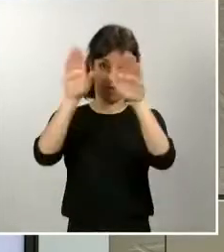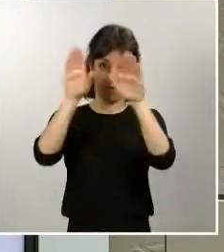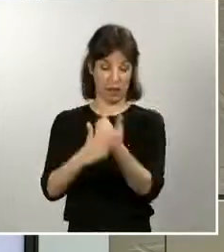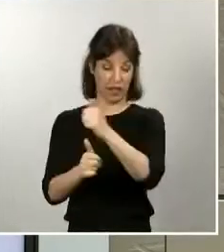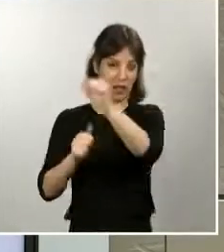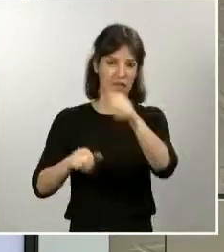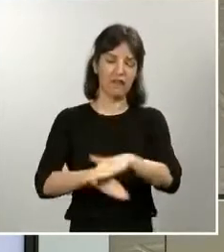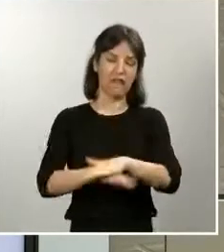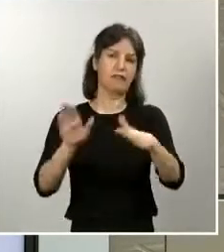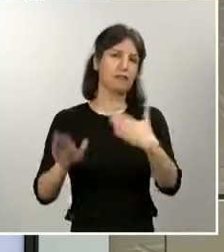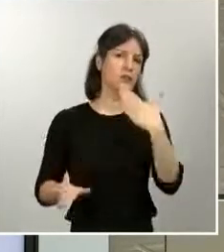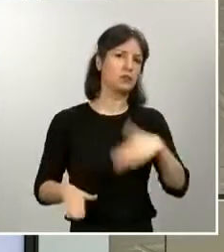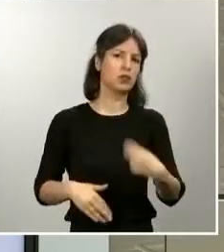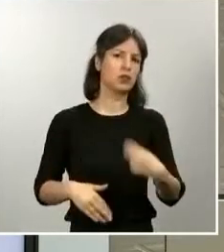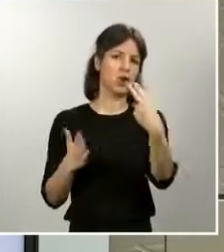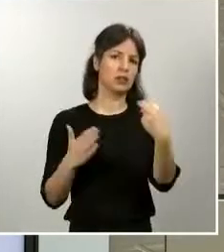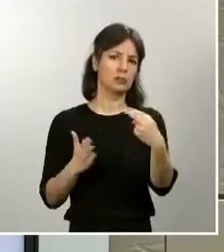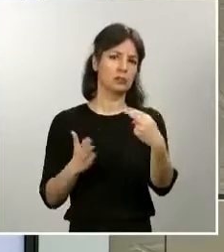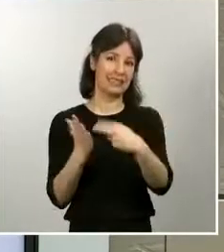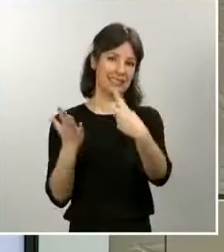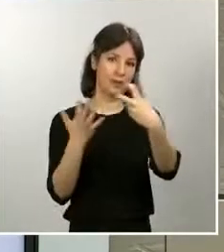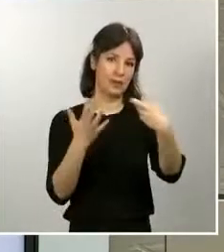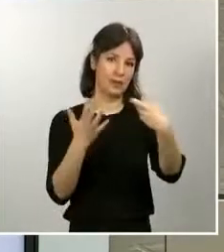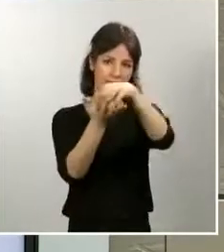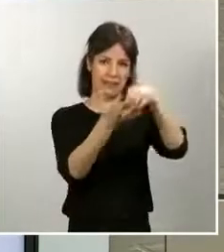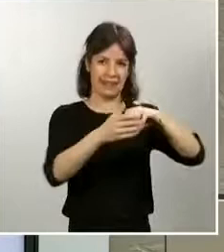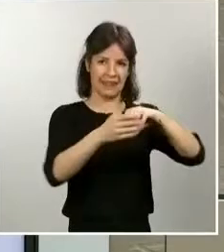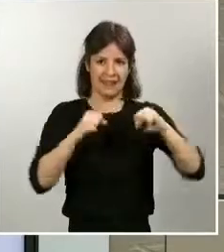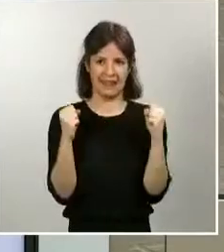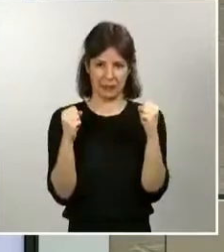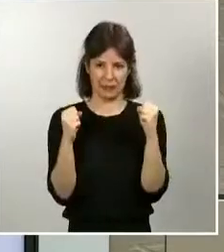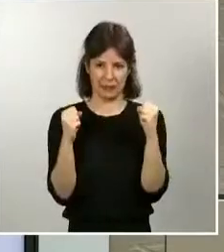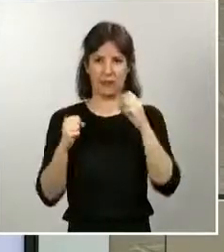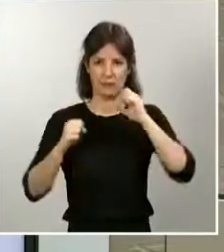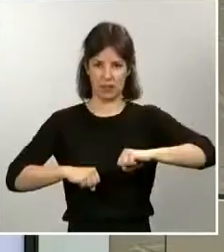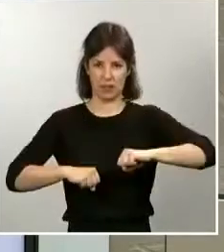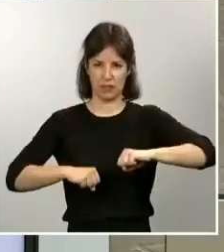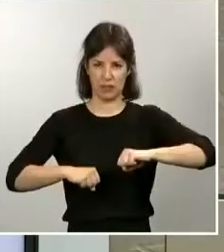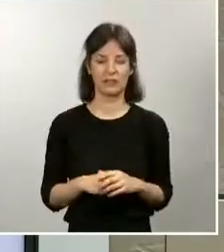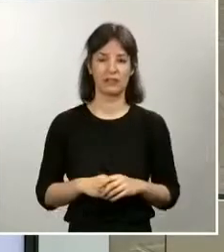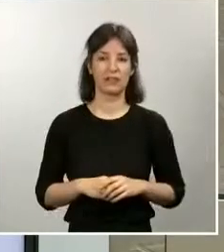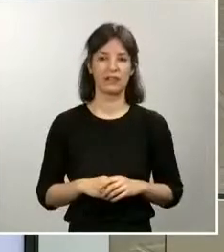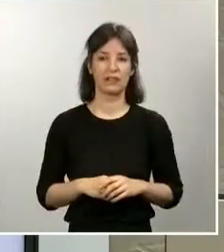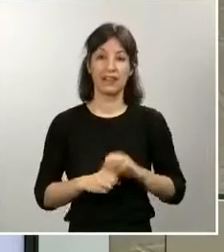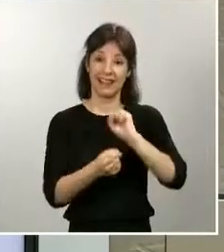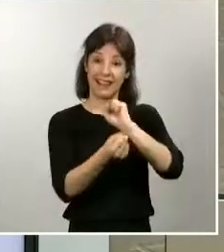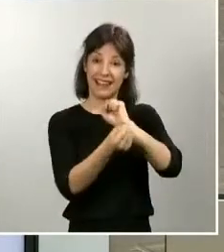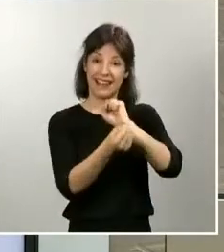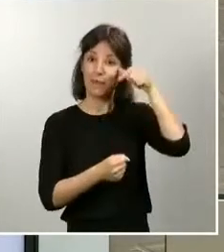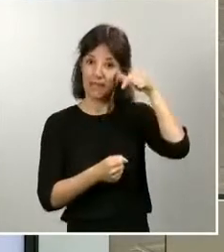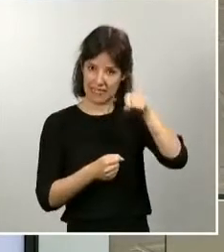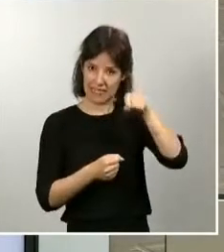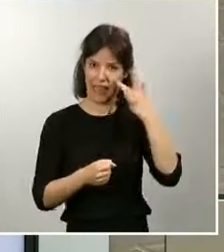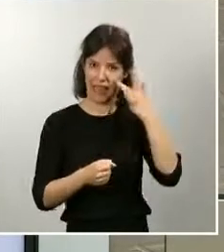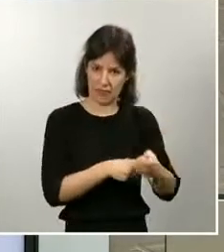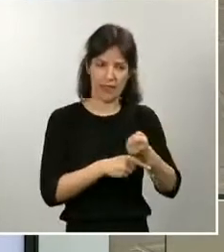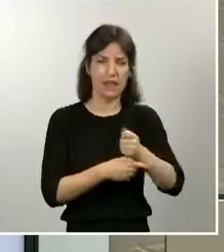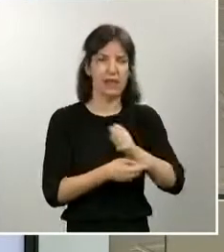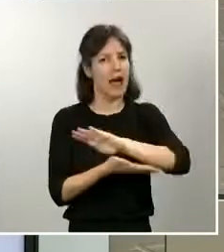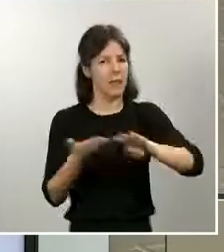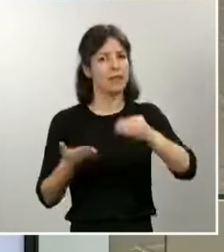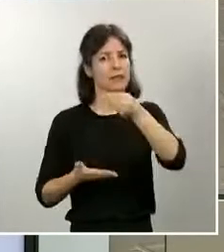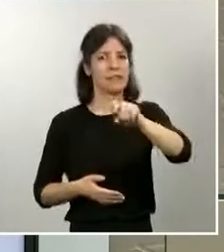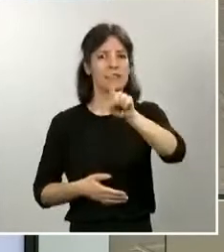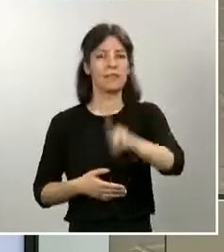residencias. Aparte del centro penitenciario de Melilla, también se procederá a desinfectar los centros